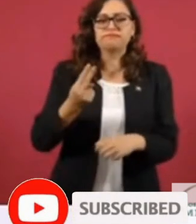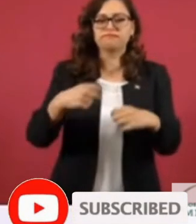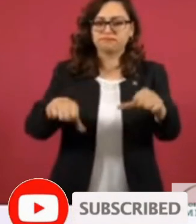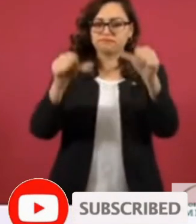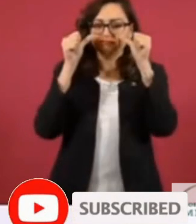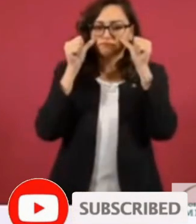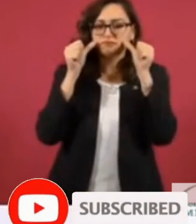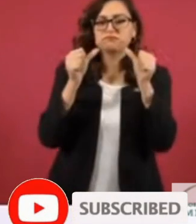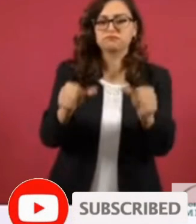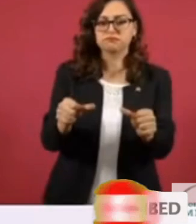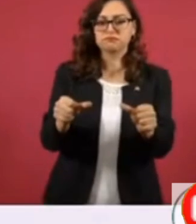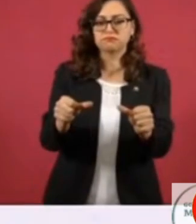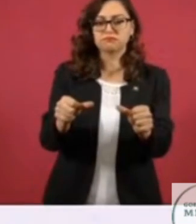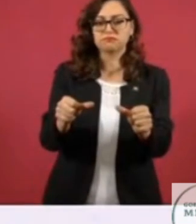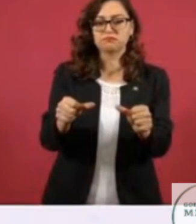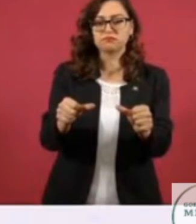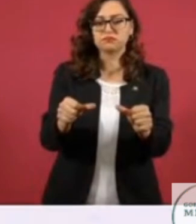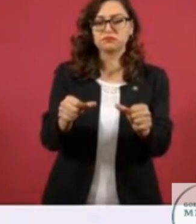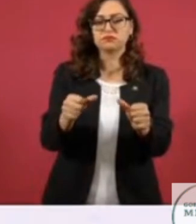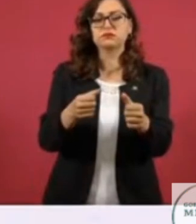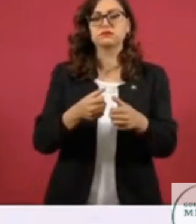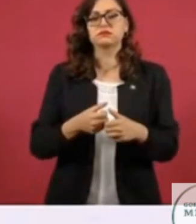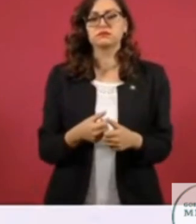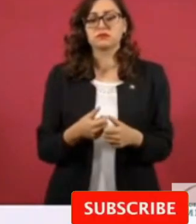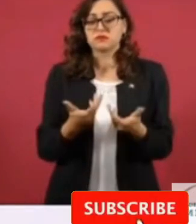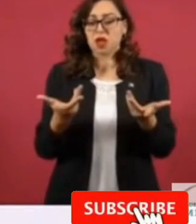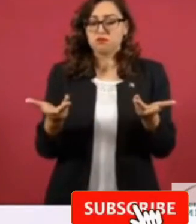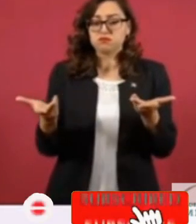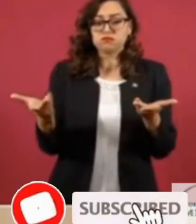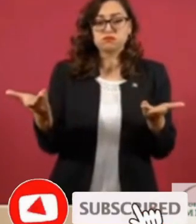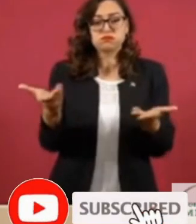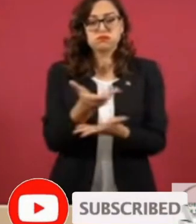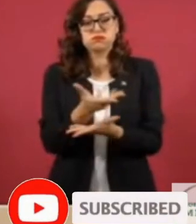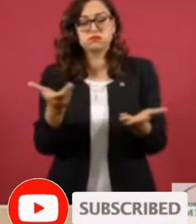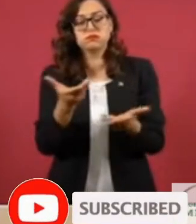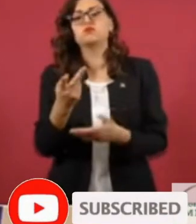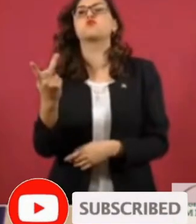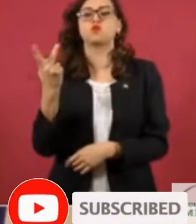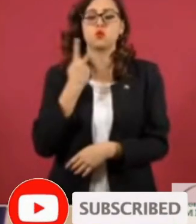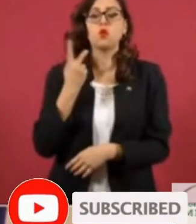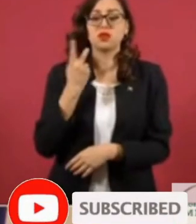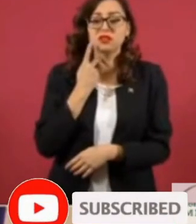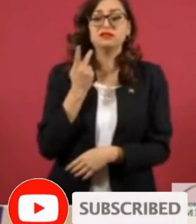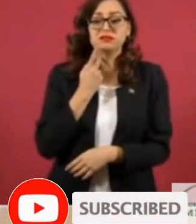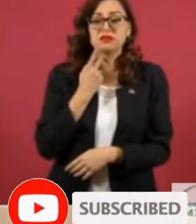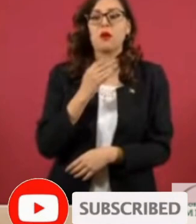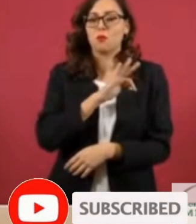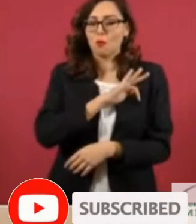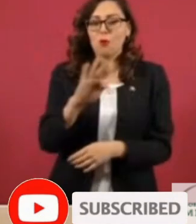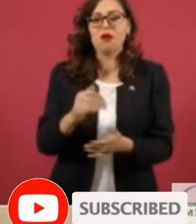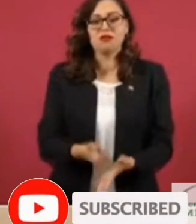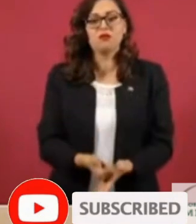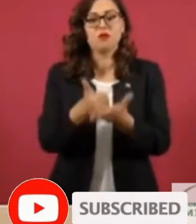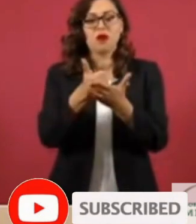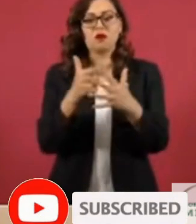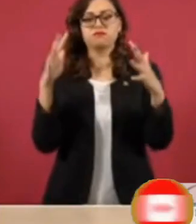la política es el único instrumento que tenemos para evitar la guerra.